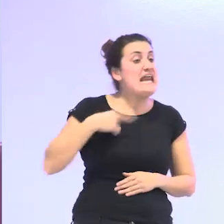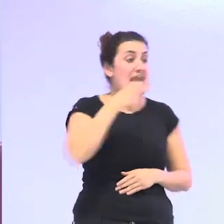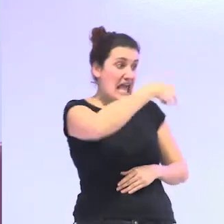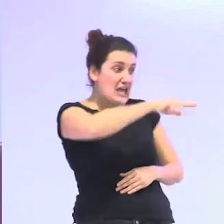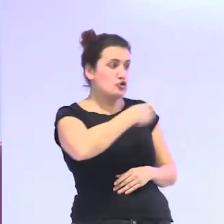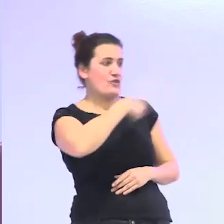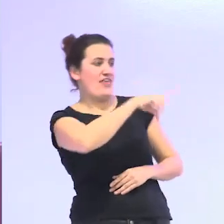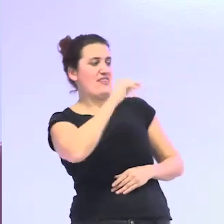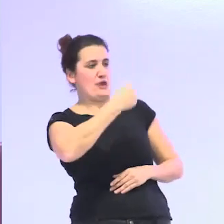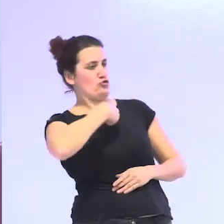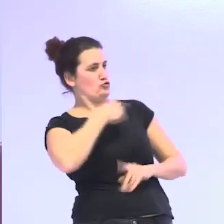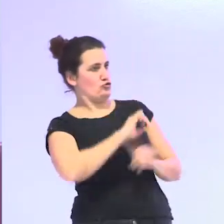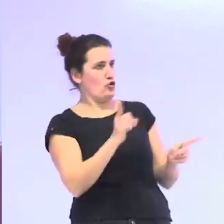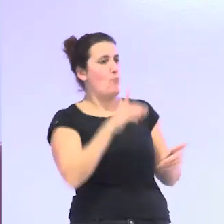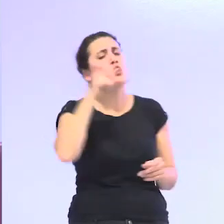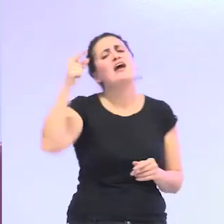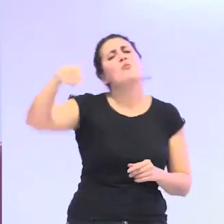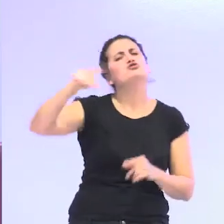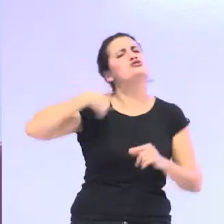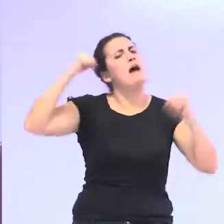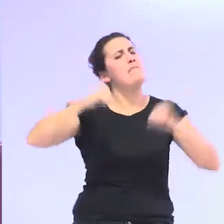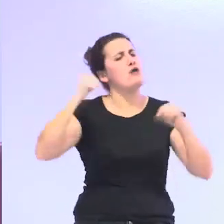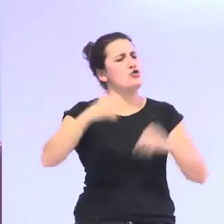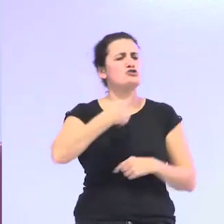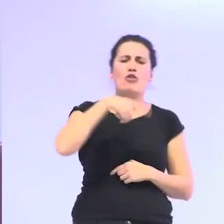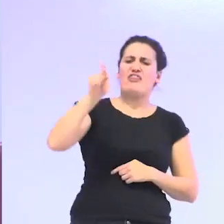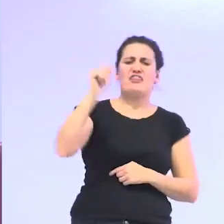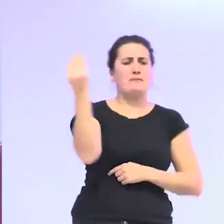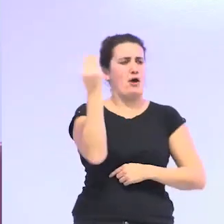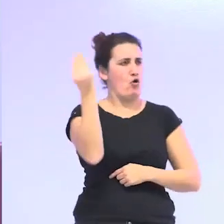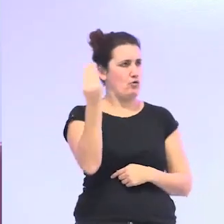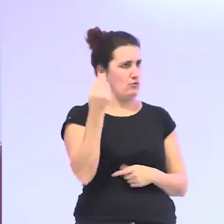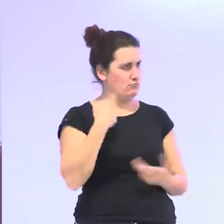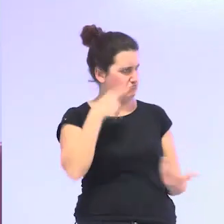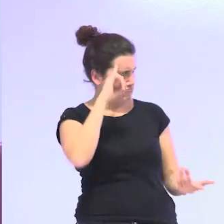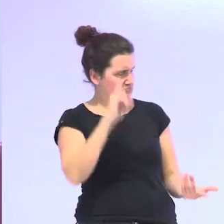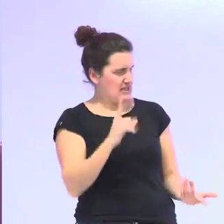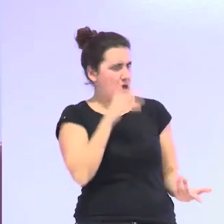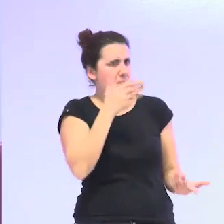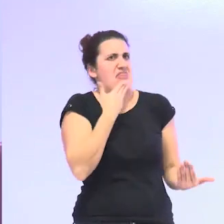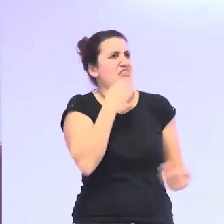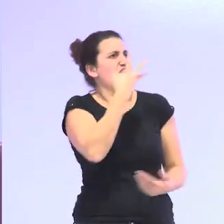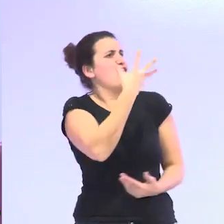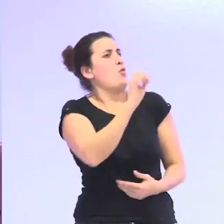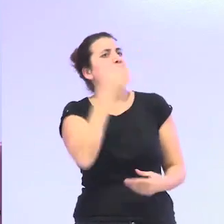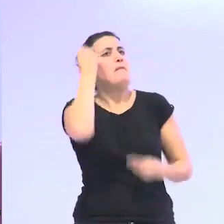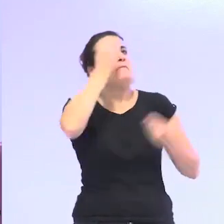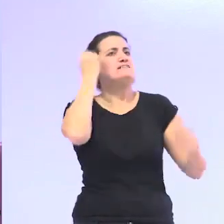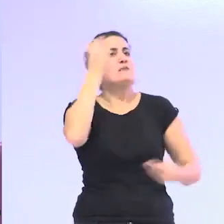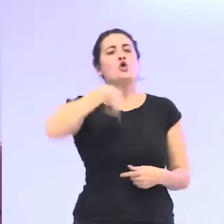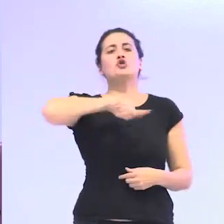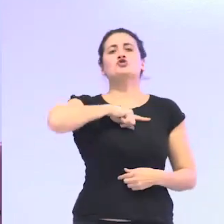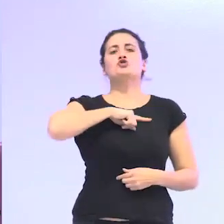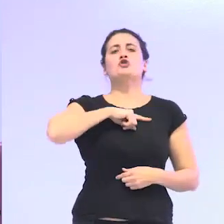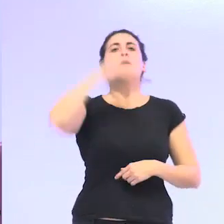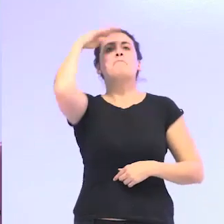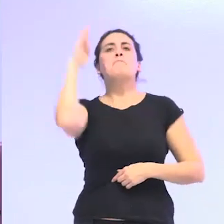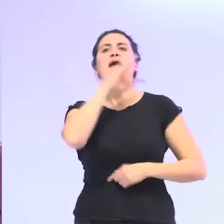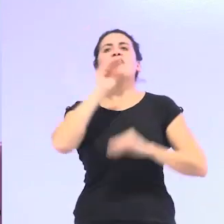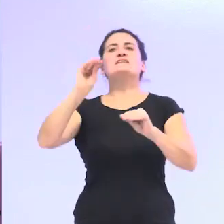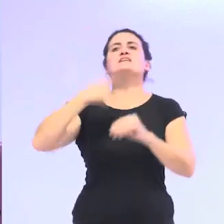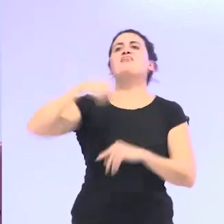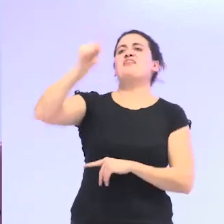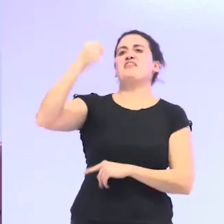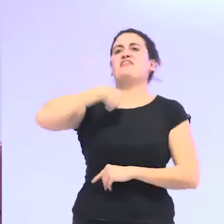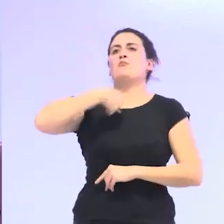por ellos porque ya ellas y ellos son mayores yo no sé qué nos pasa a la edad de los 50 años que creemos que tenemos que tomar decisiones por nuestros